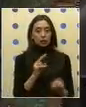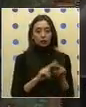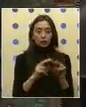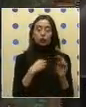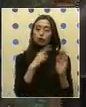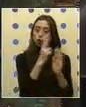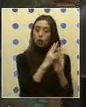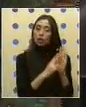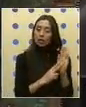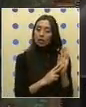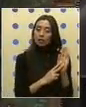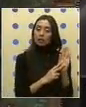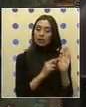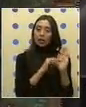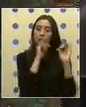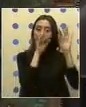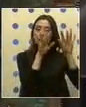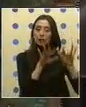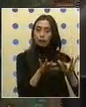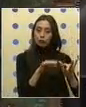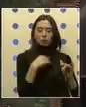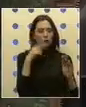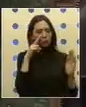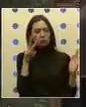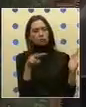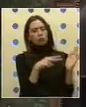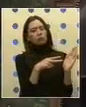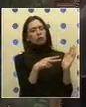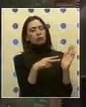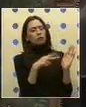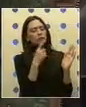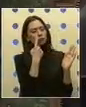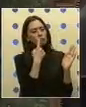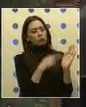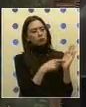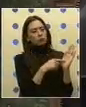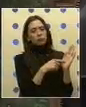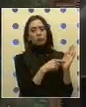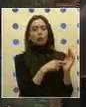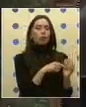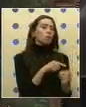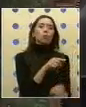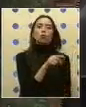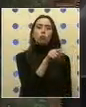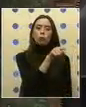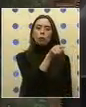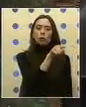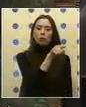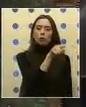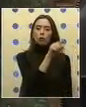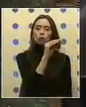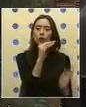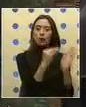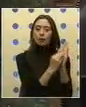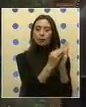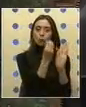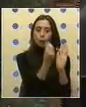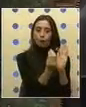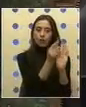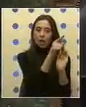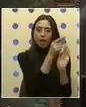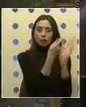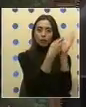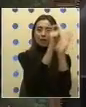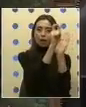leí también ese informe, me llamó la atención, aunque usted aparece muy bien conceptuado,